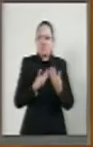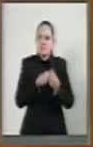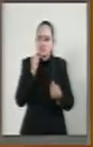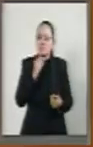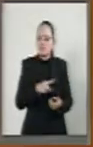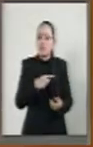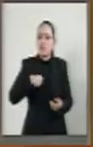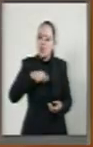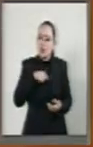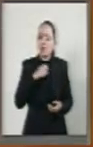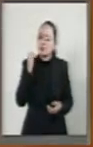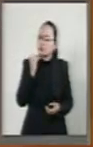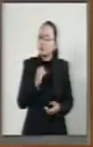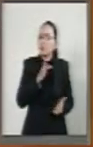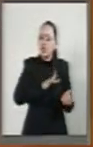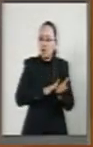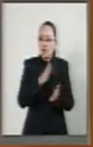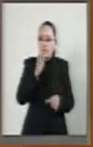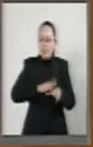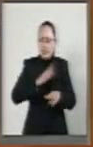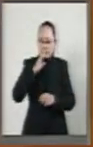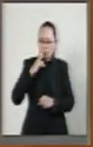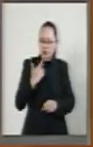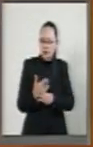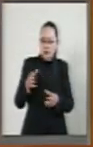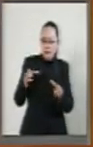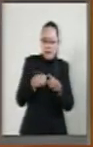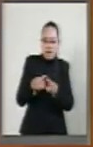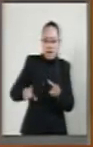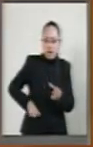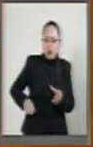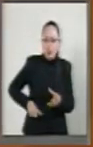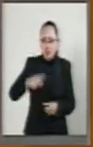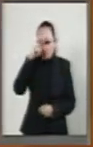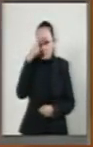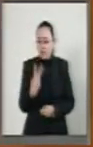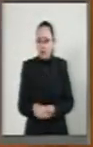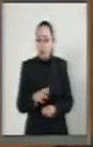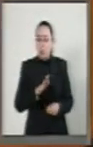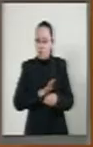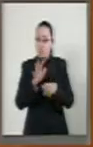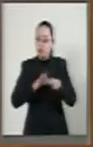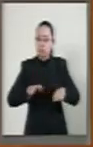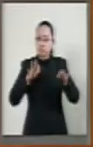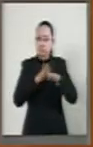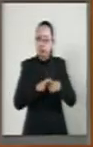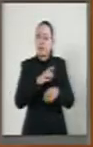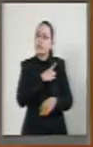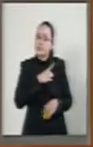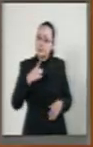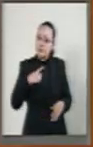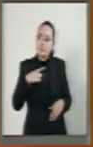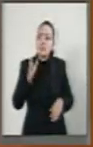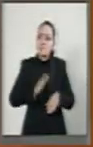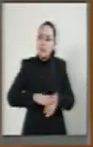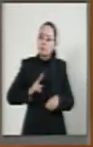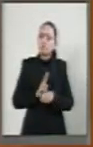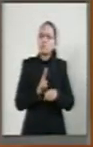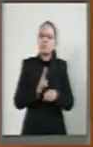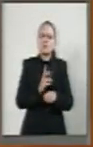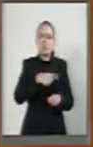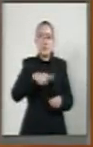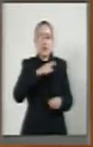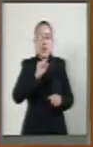convenimos en que una de las funciones más importantes del Estado mexicano consiste en salvaguardar un adecuado, profesional,